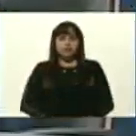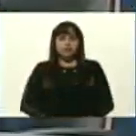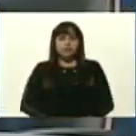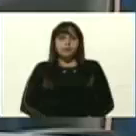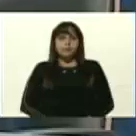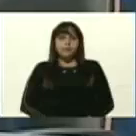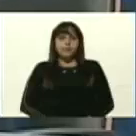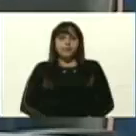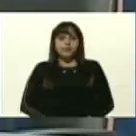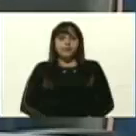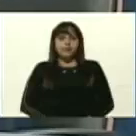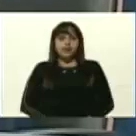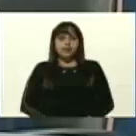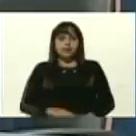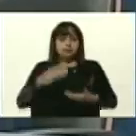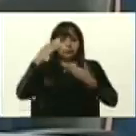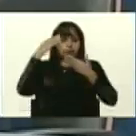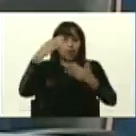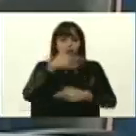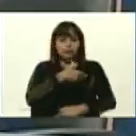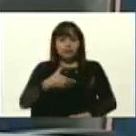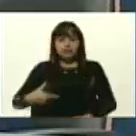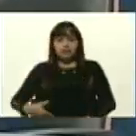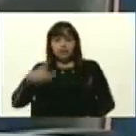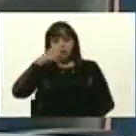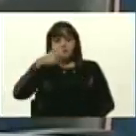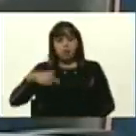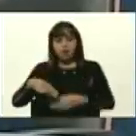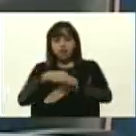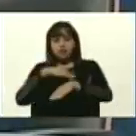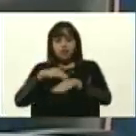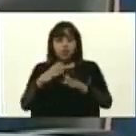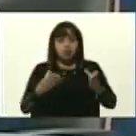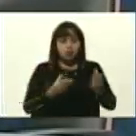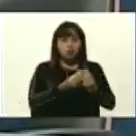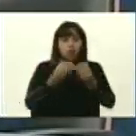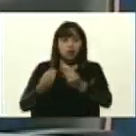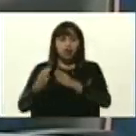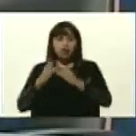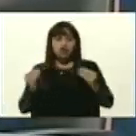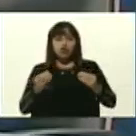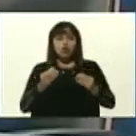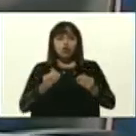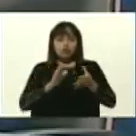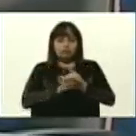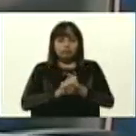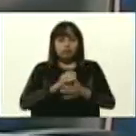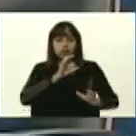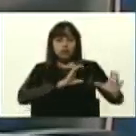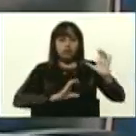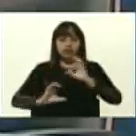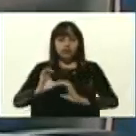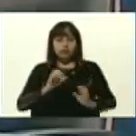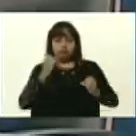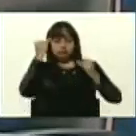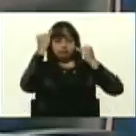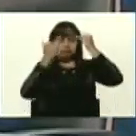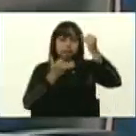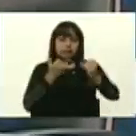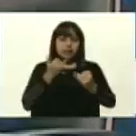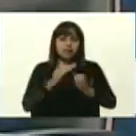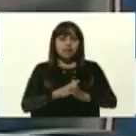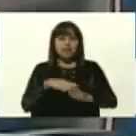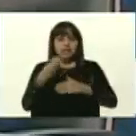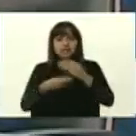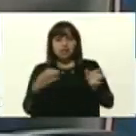Saludos, presidente. Un saludo a nuestro pueblo, a los ministros que nos acompañan y a las compañeras y compañeros científicos. La iniciativa de la creación del polo